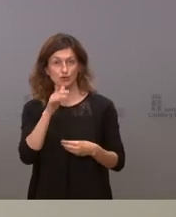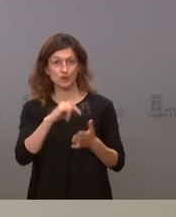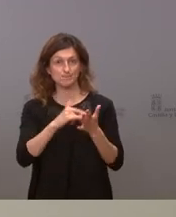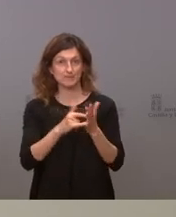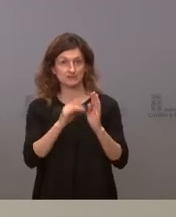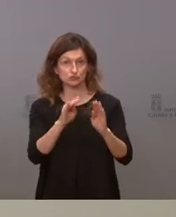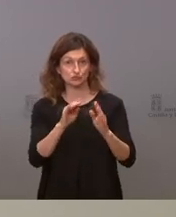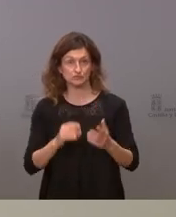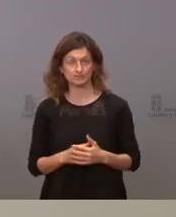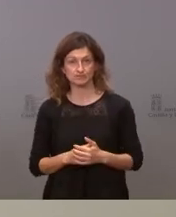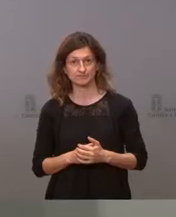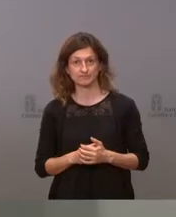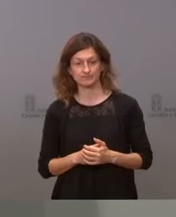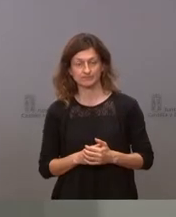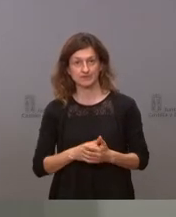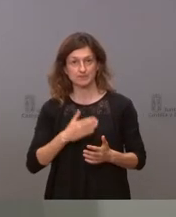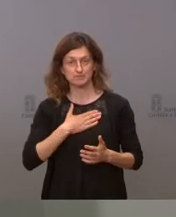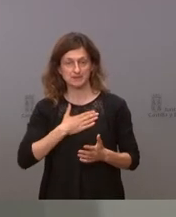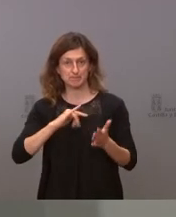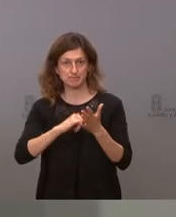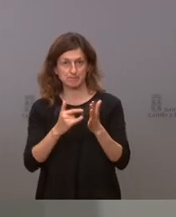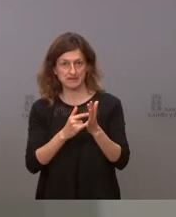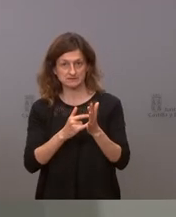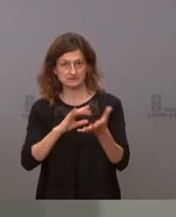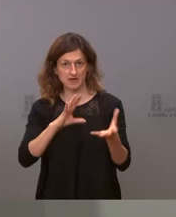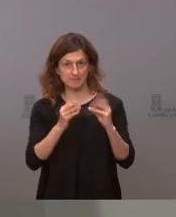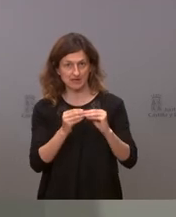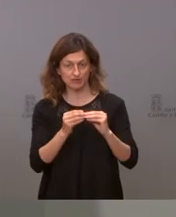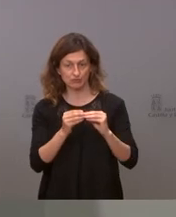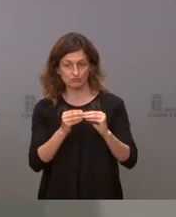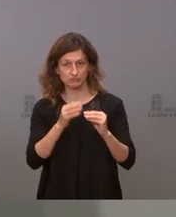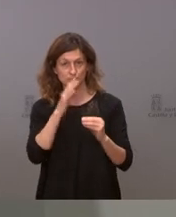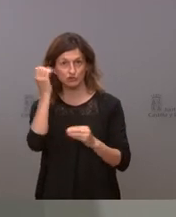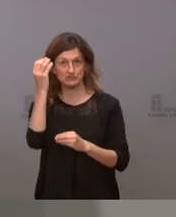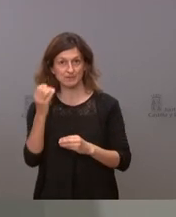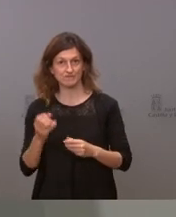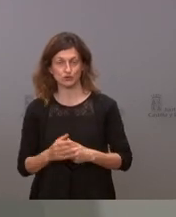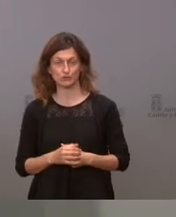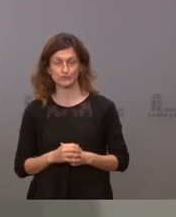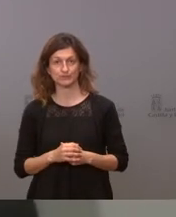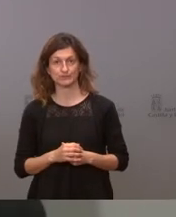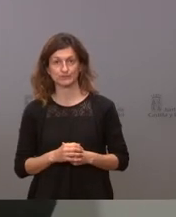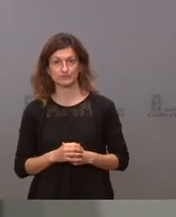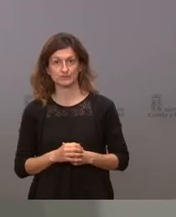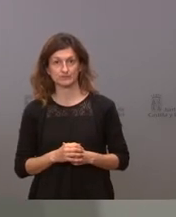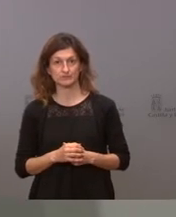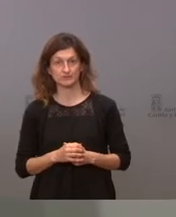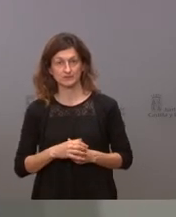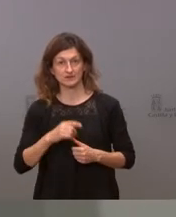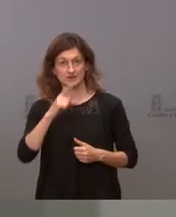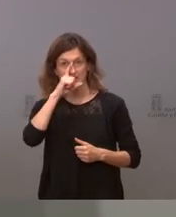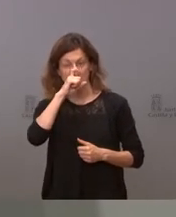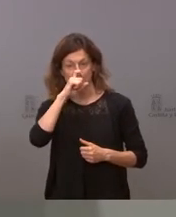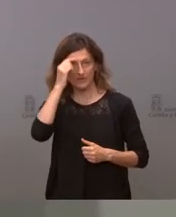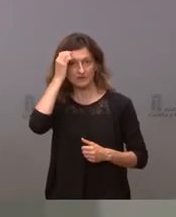o se va a aplicar siguiendo nuestro propio plan se va a aplicar según está en el semáforo puedo recordar pero está